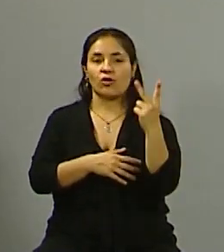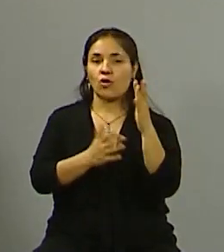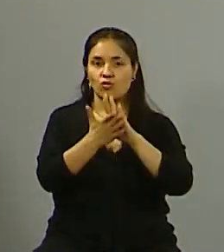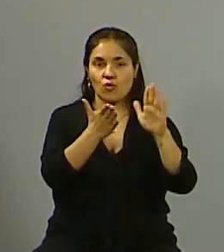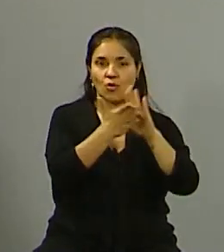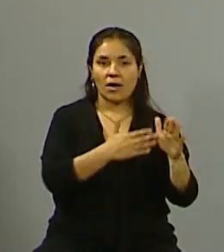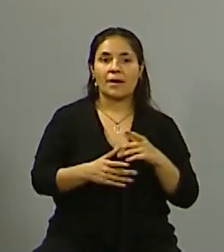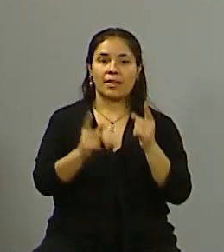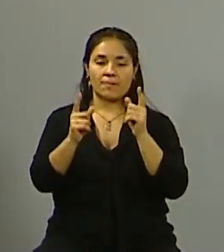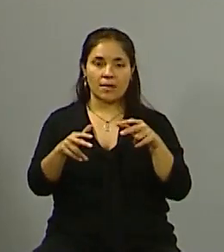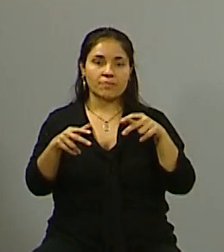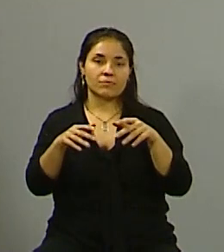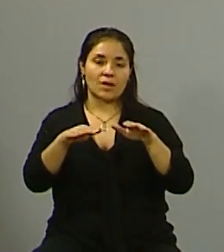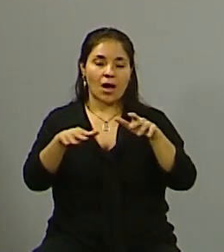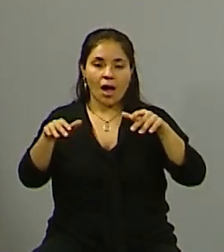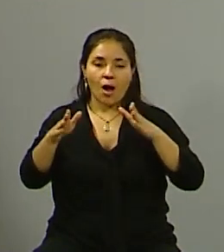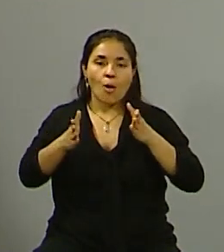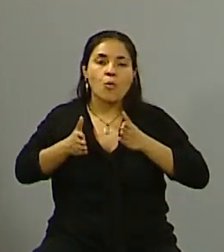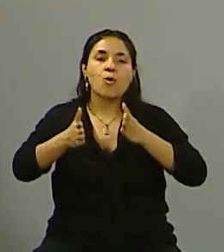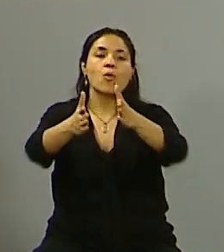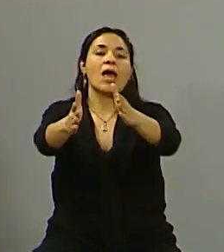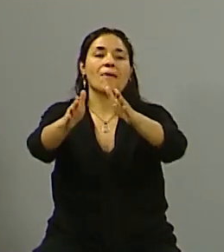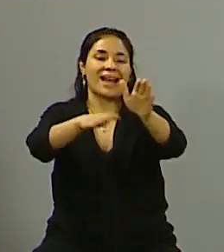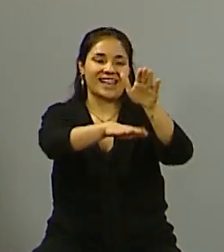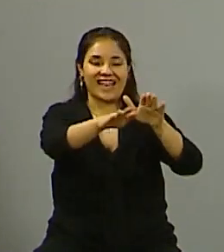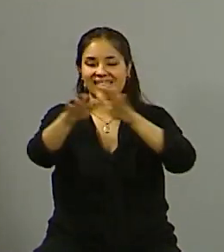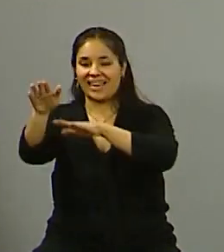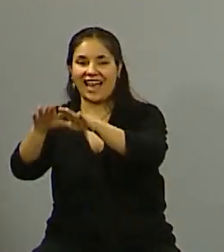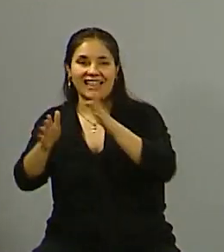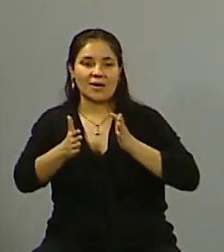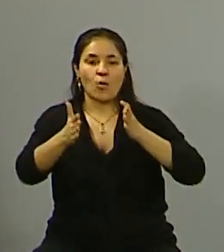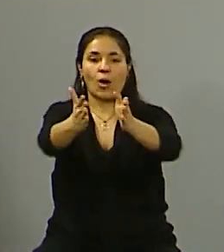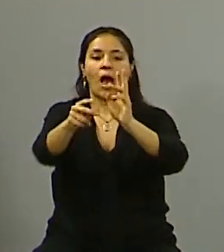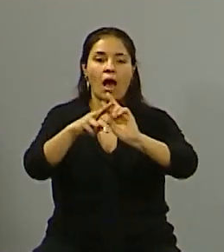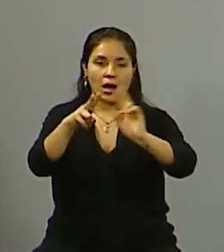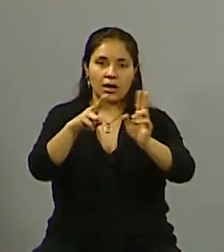todo el boulevard, mantenemos las calles, tenemos el polideportivo súper atendido,